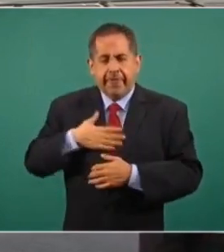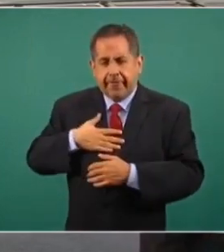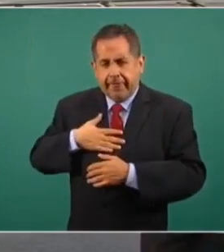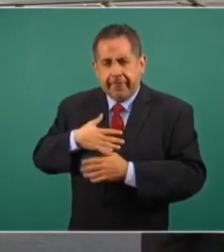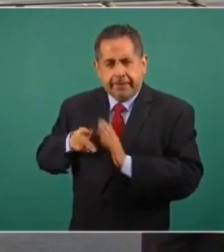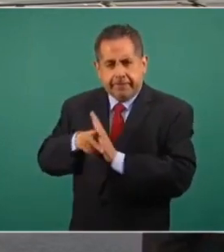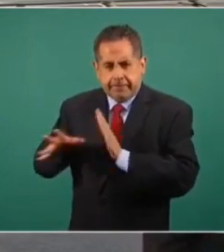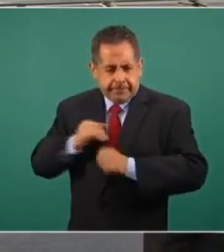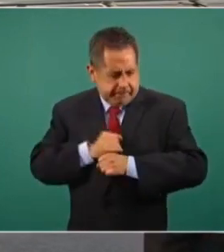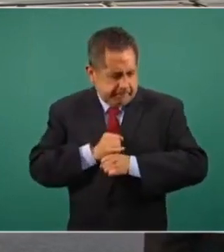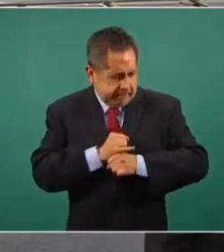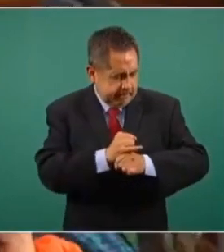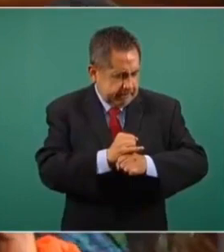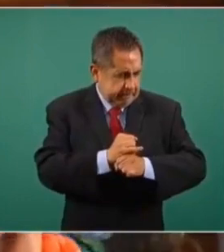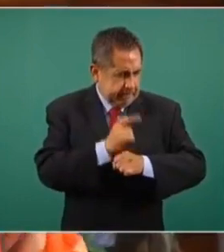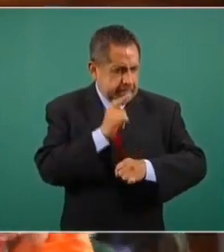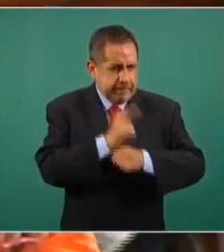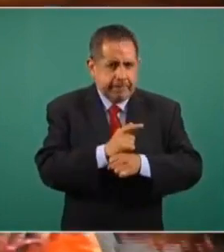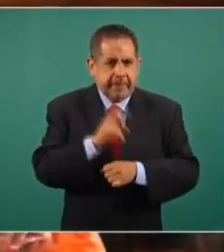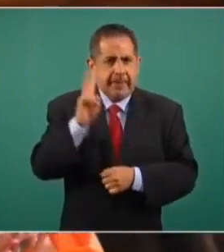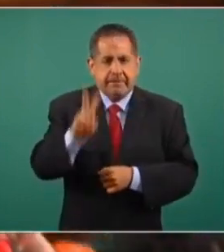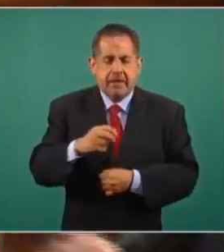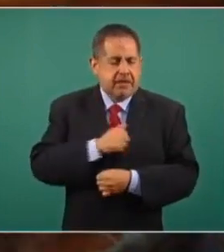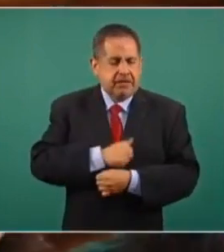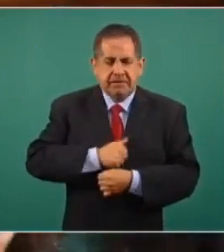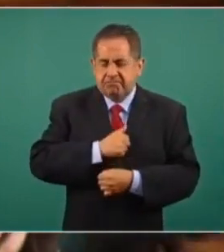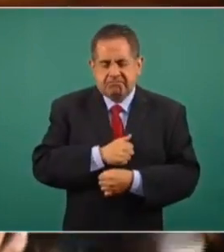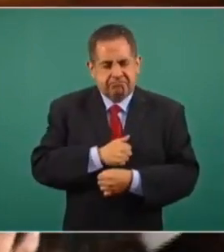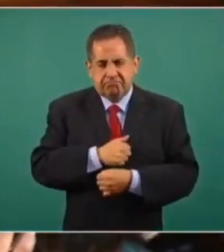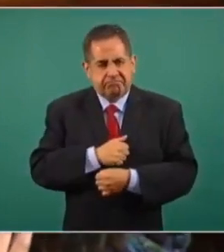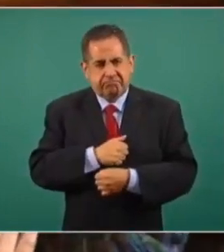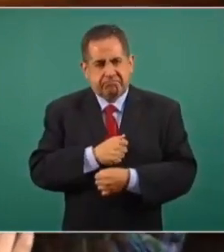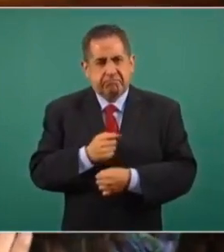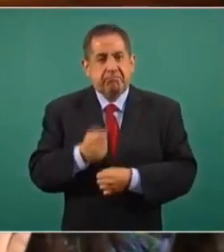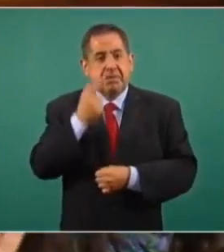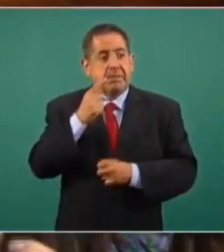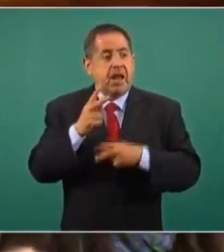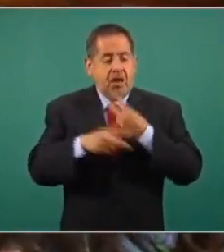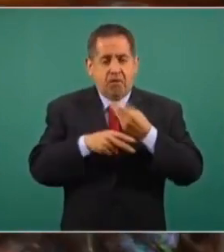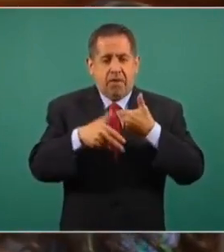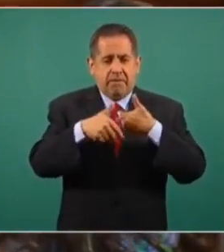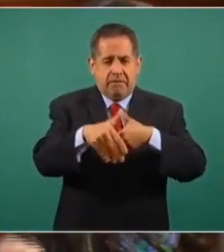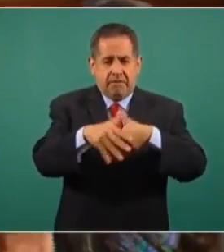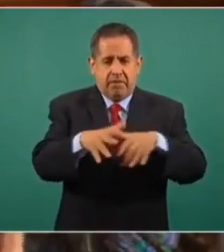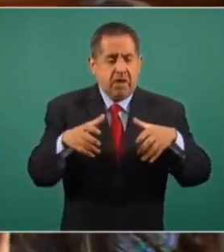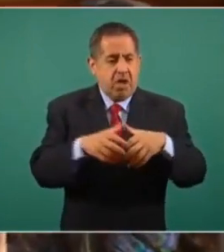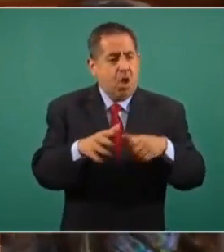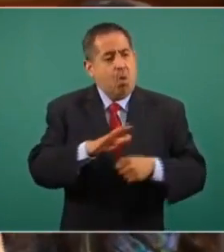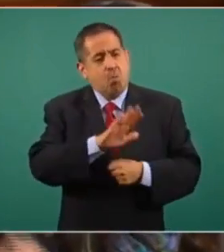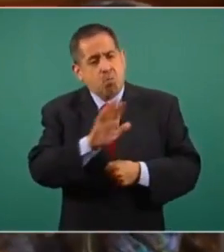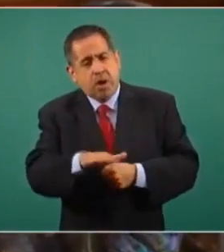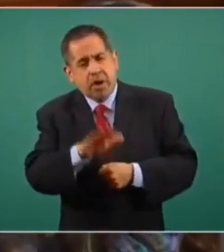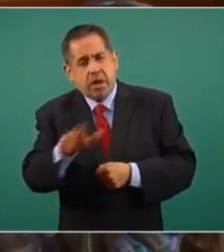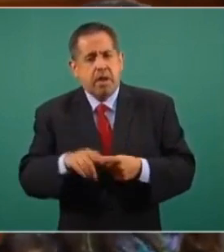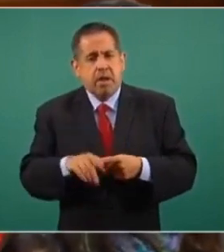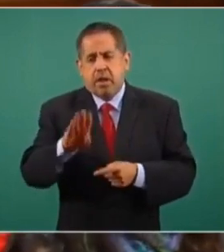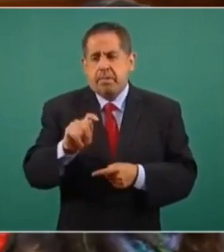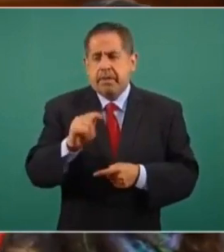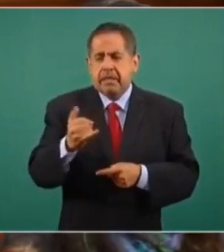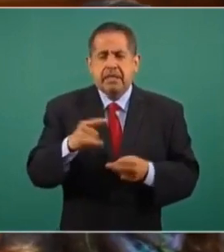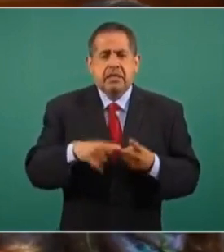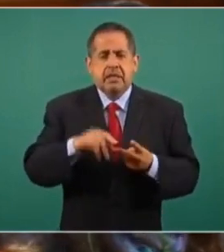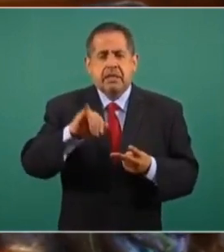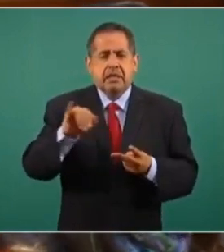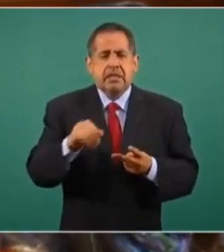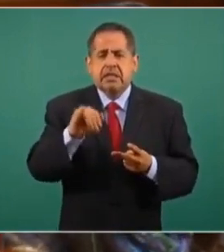la desafortunada presencia en la primera caravana donde mueren Betty Cariño y